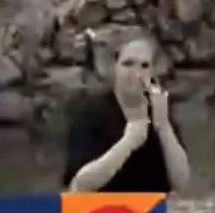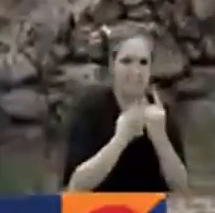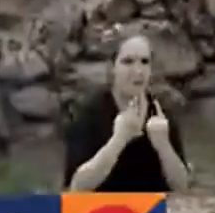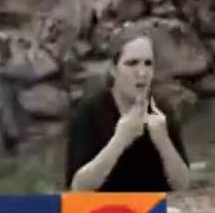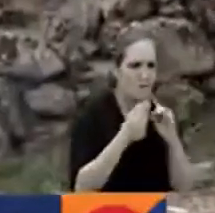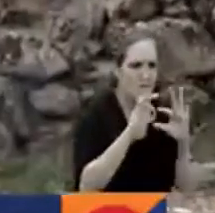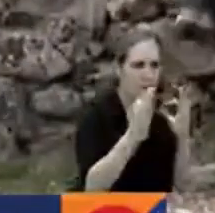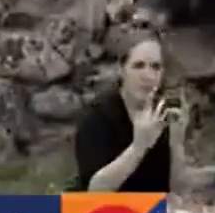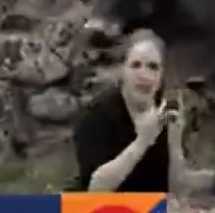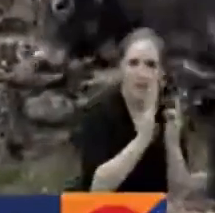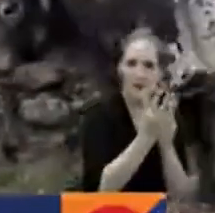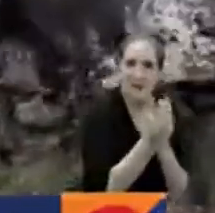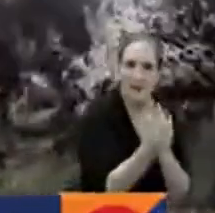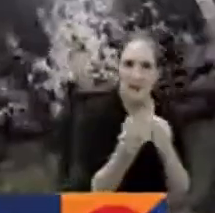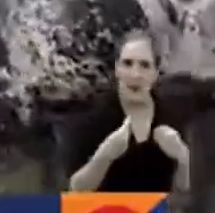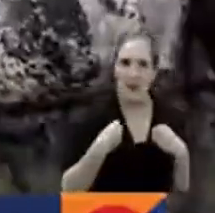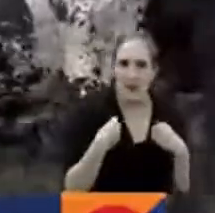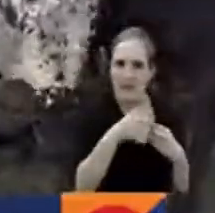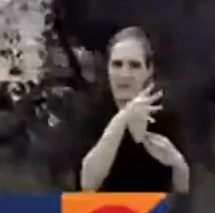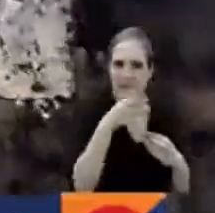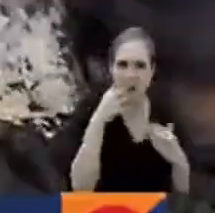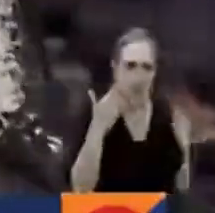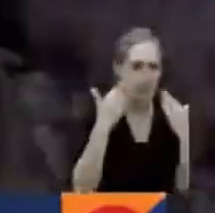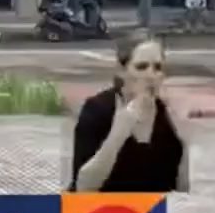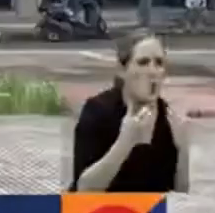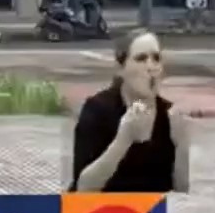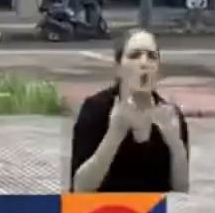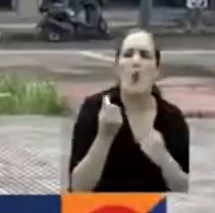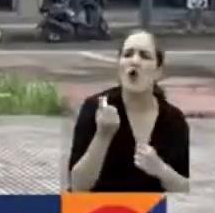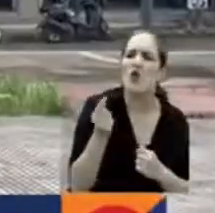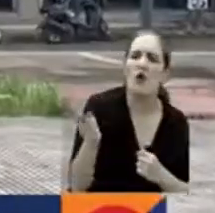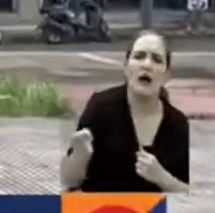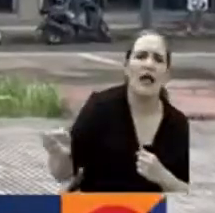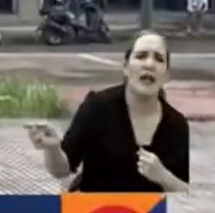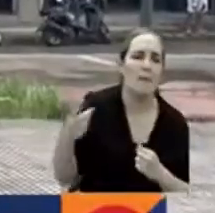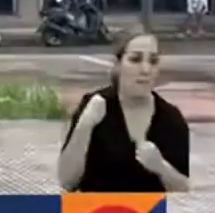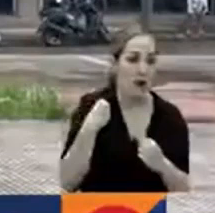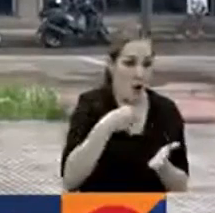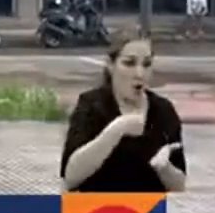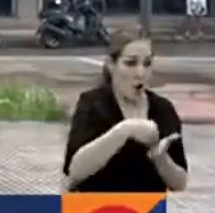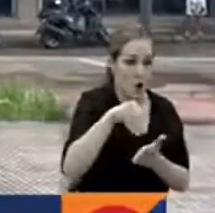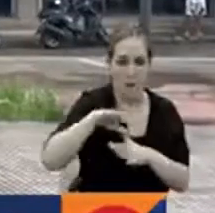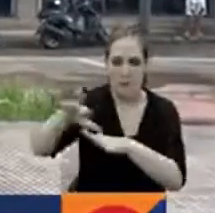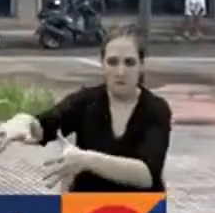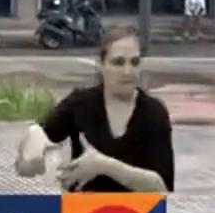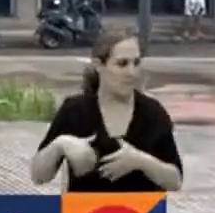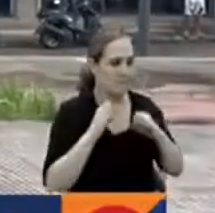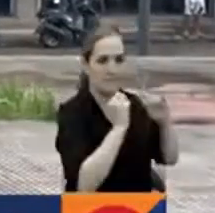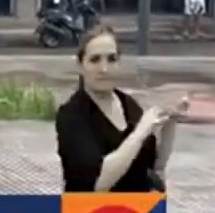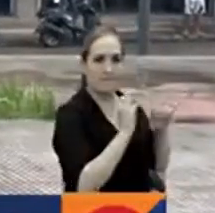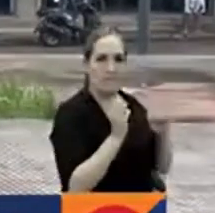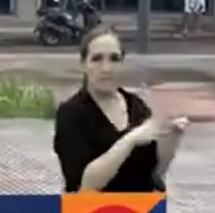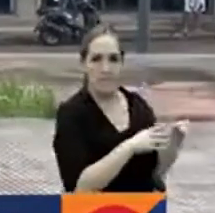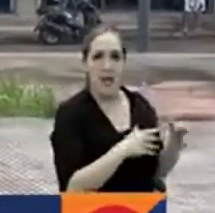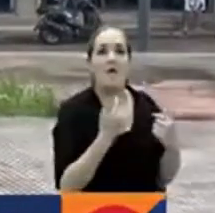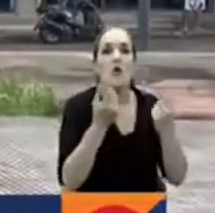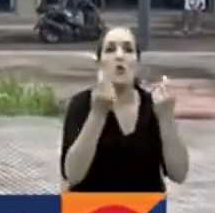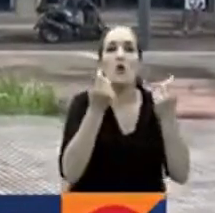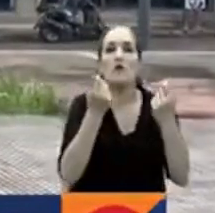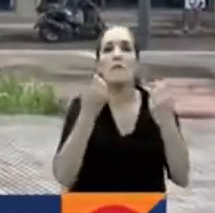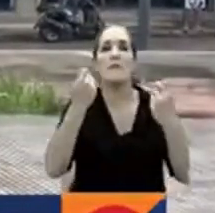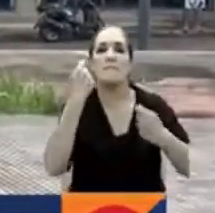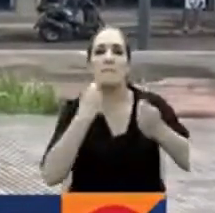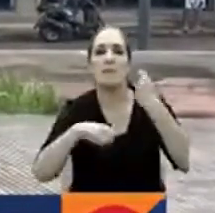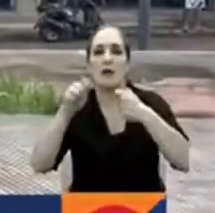campesinas para establecer los precios de los animales gordos, para lo cual en los próximos días estarán publicando la oferta de cada uno de los cuatro